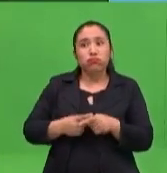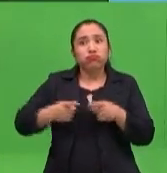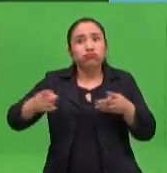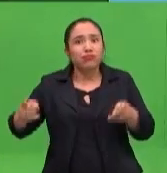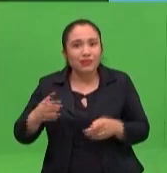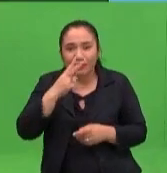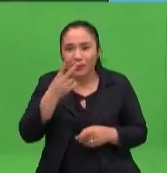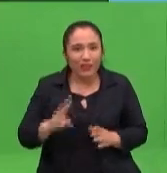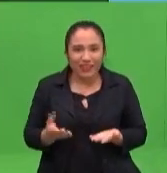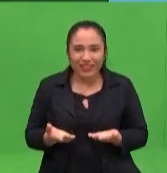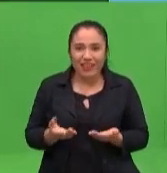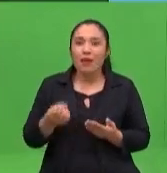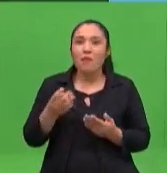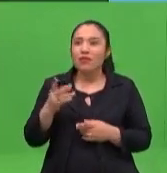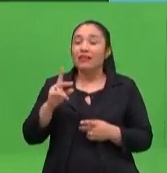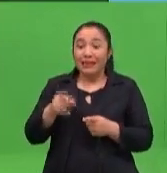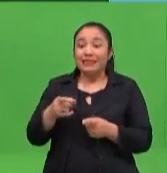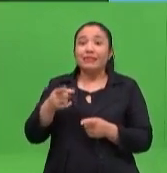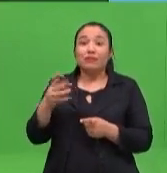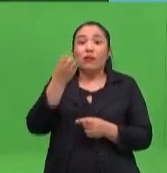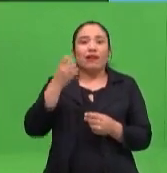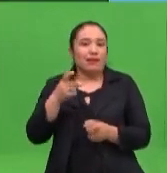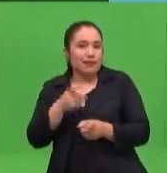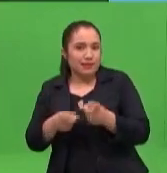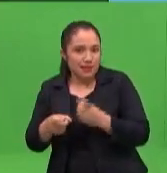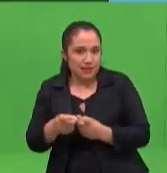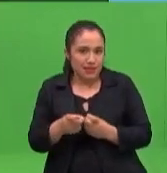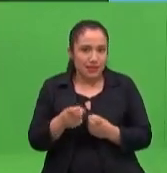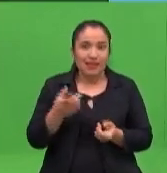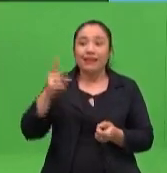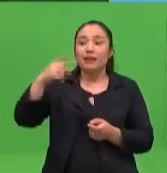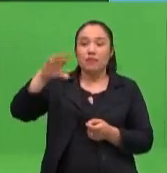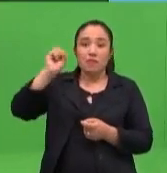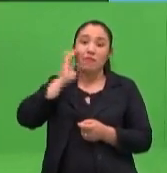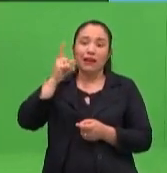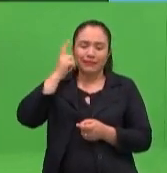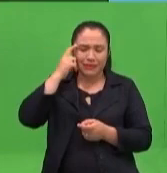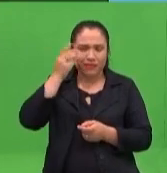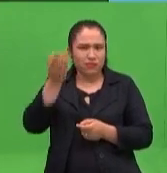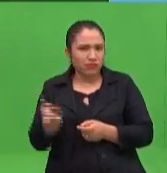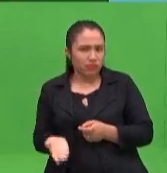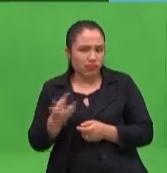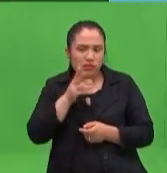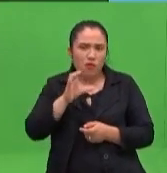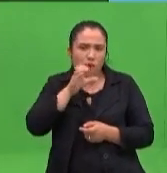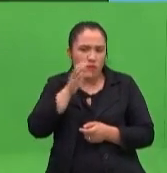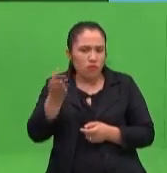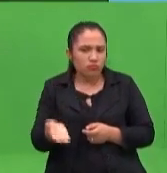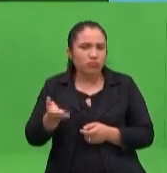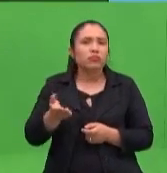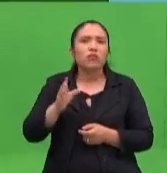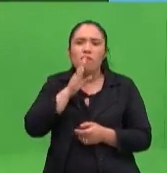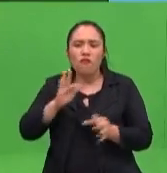individuales de cada niño, ¿verdad? De su hijo, porque no es lo mismo un niño